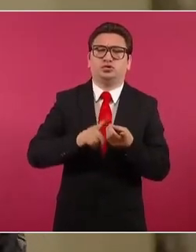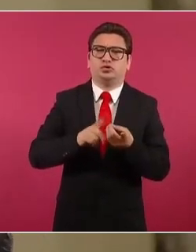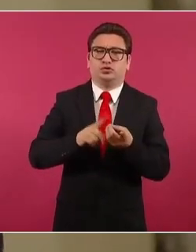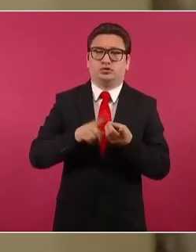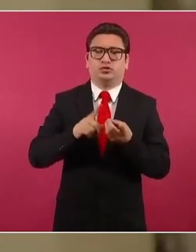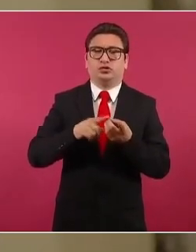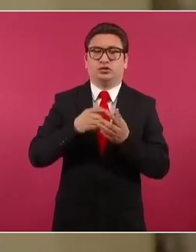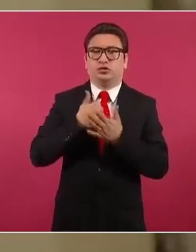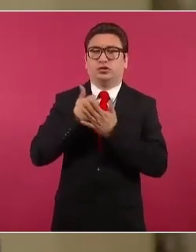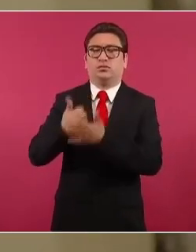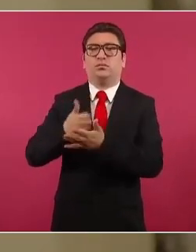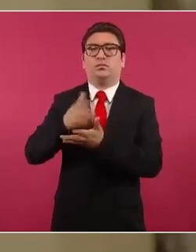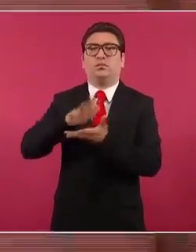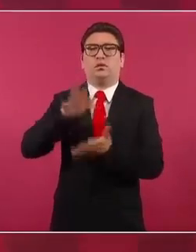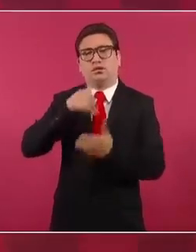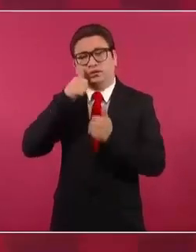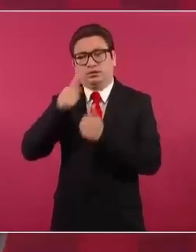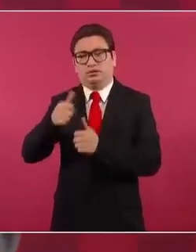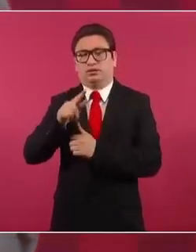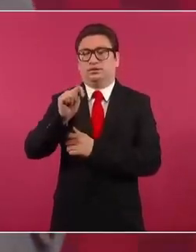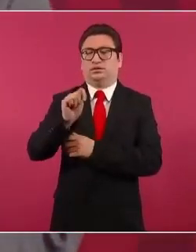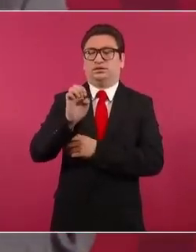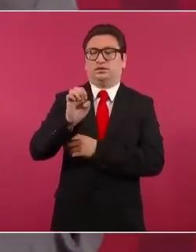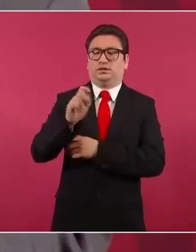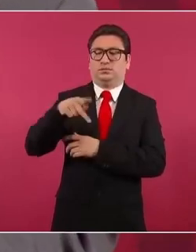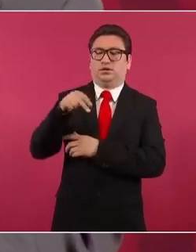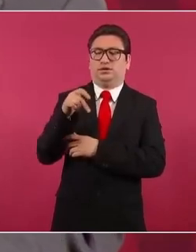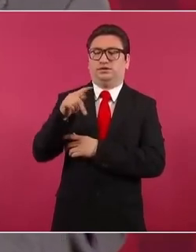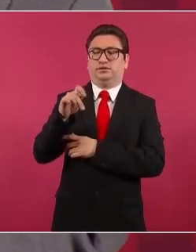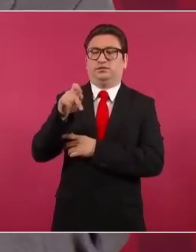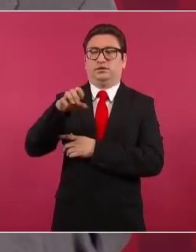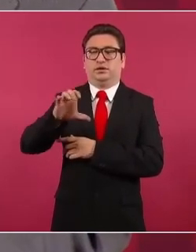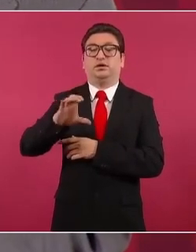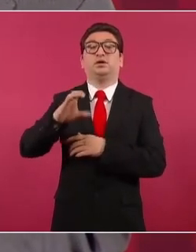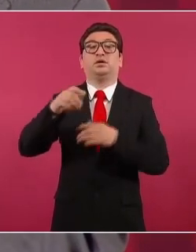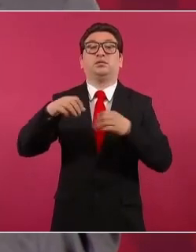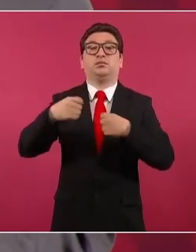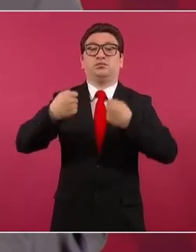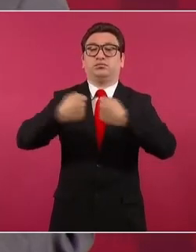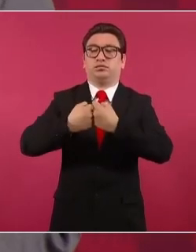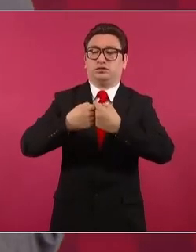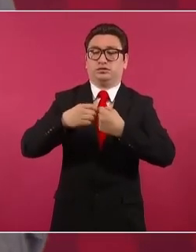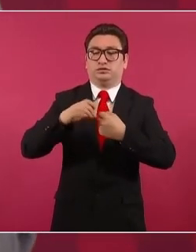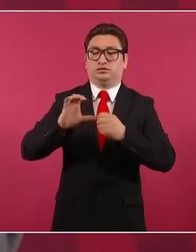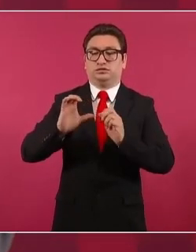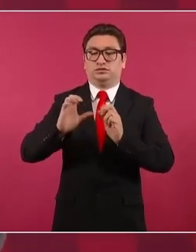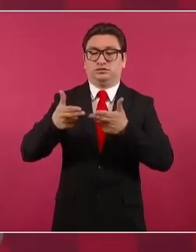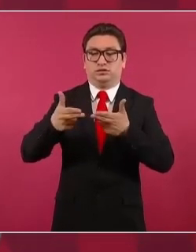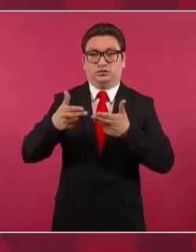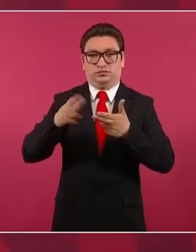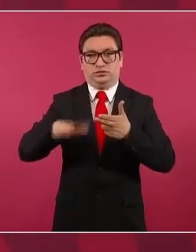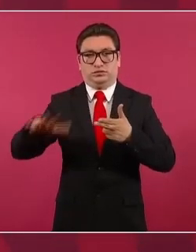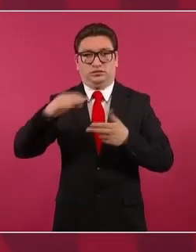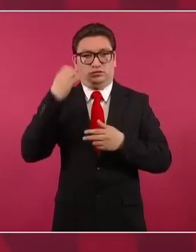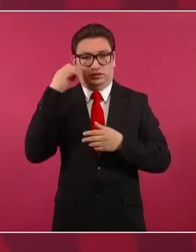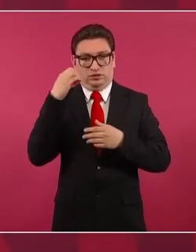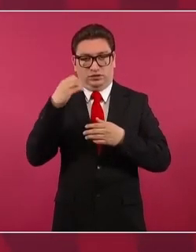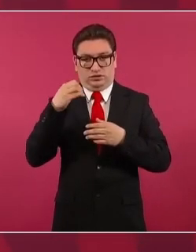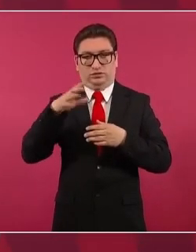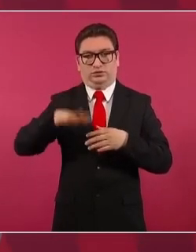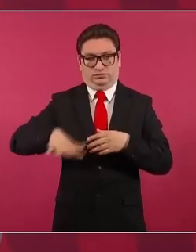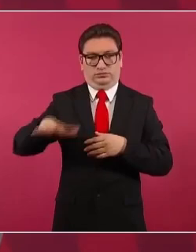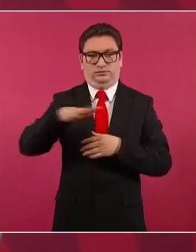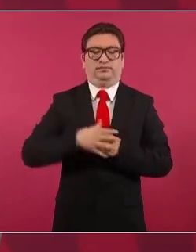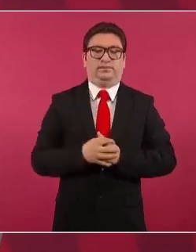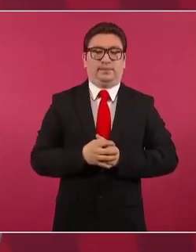¿Dónde se va a estar dando la mayor atención? Es Tepanatepec, que es el límite de Chiapas con Oaxaca, en el